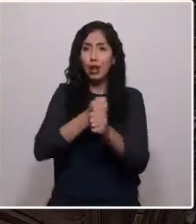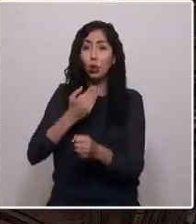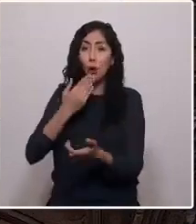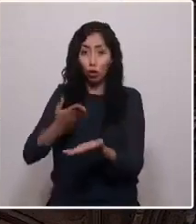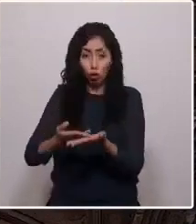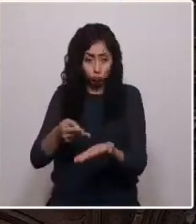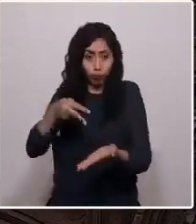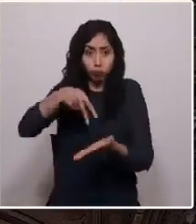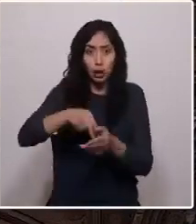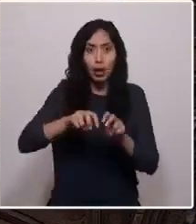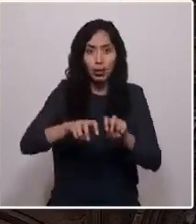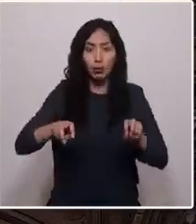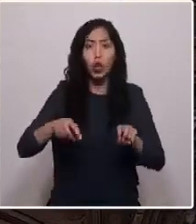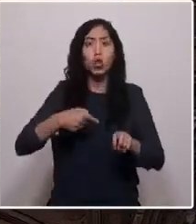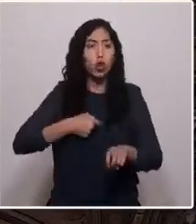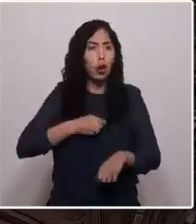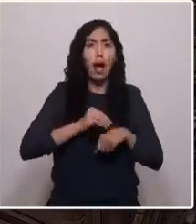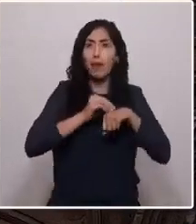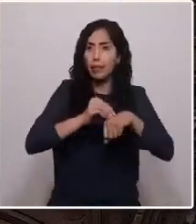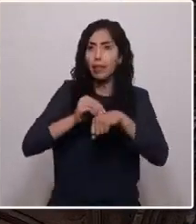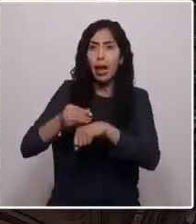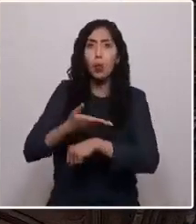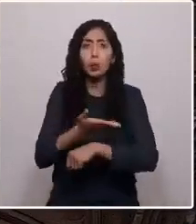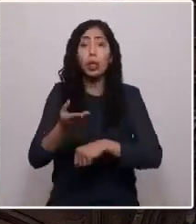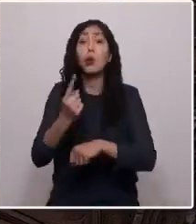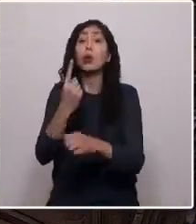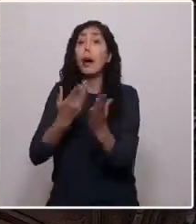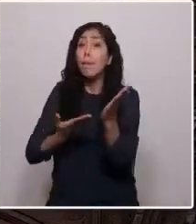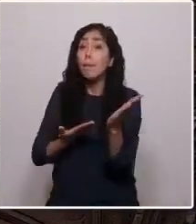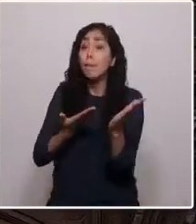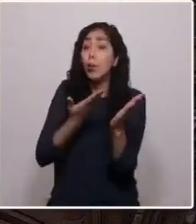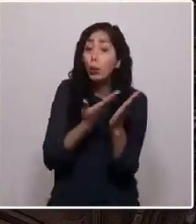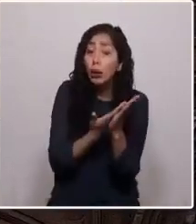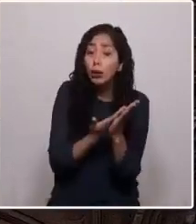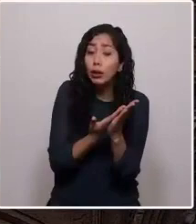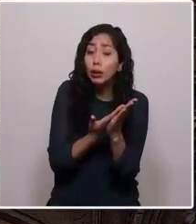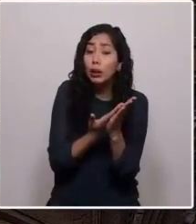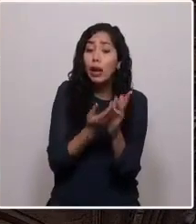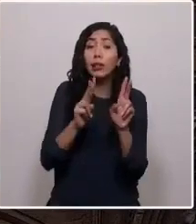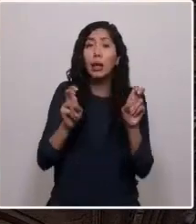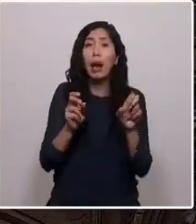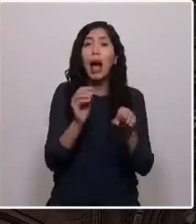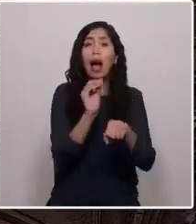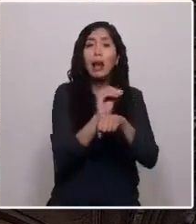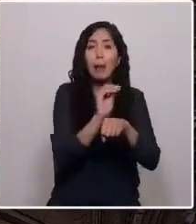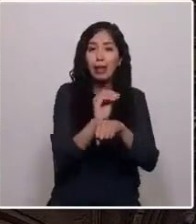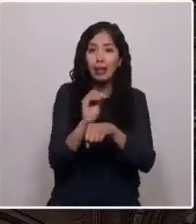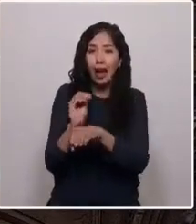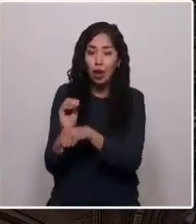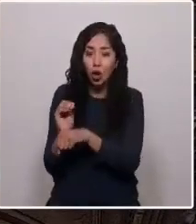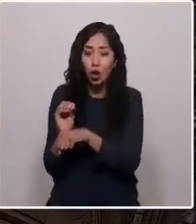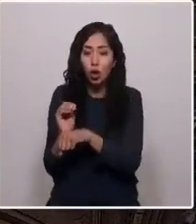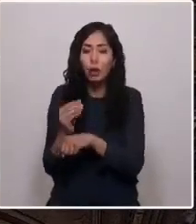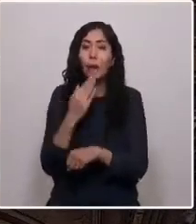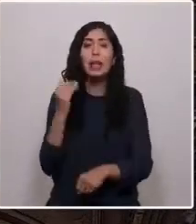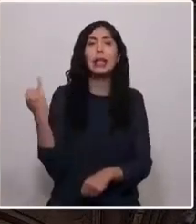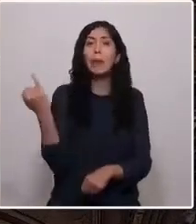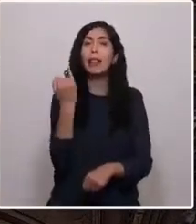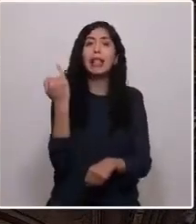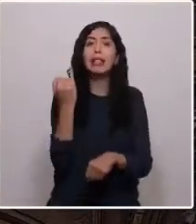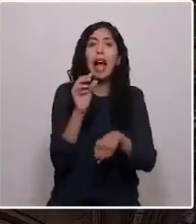lo hice saber a ustedes de una propuesta relacionada con la seguridad alimentaria y o soberanía alimentaria,